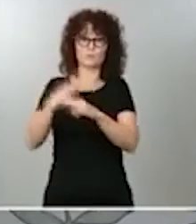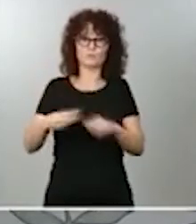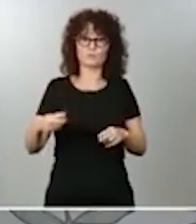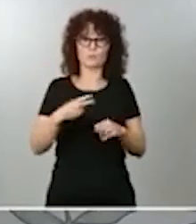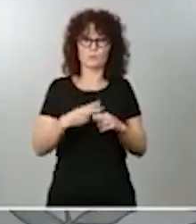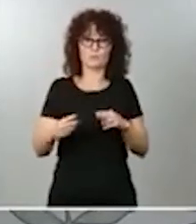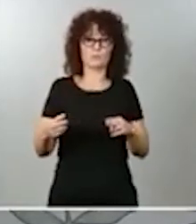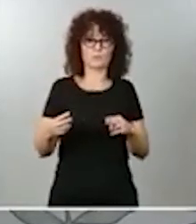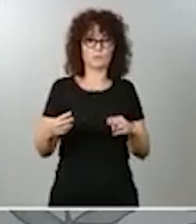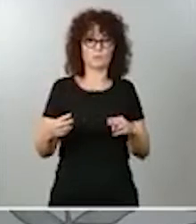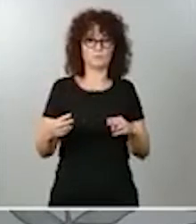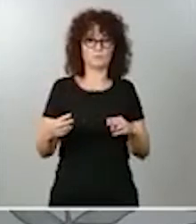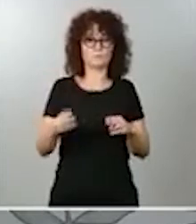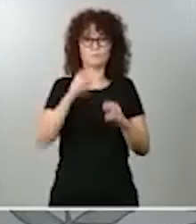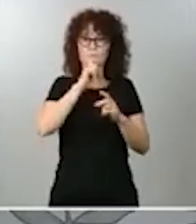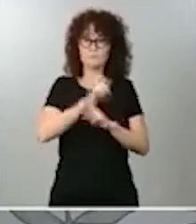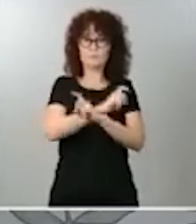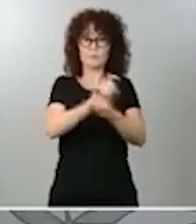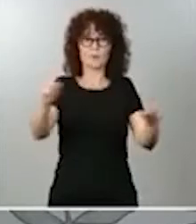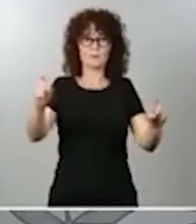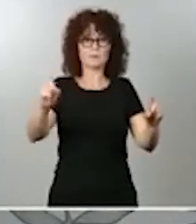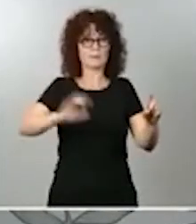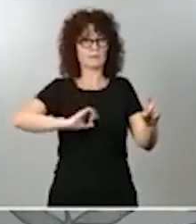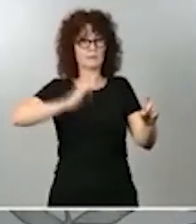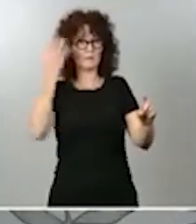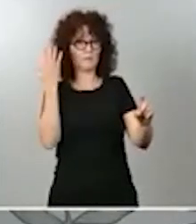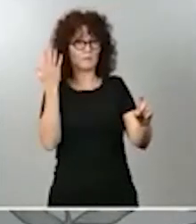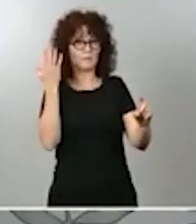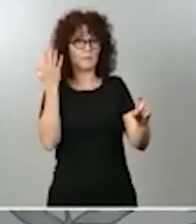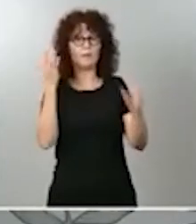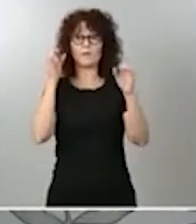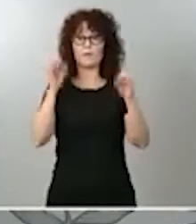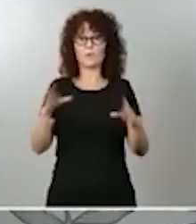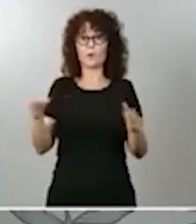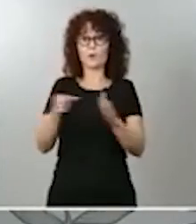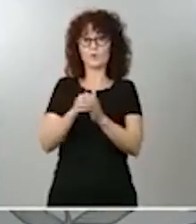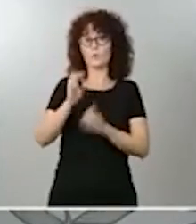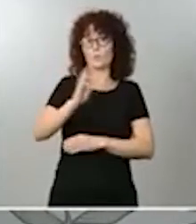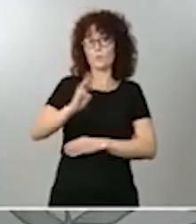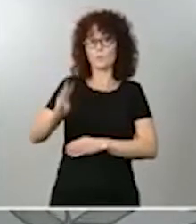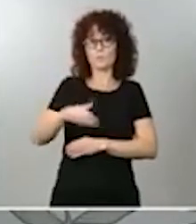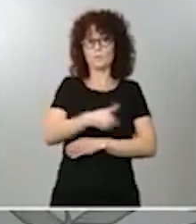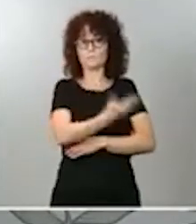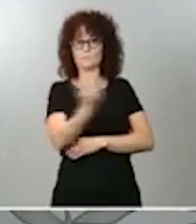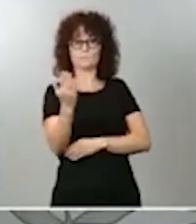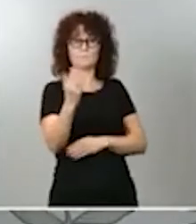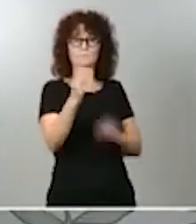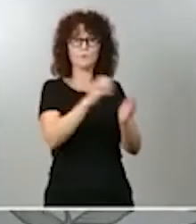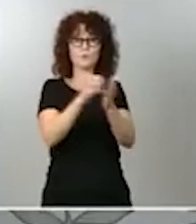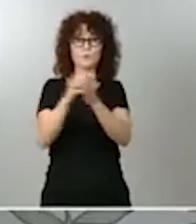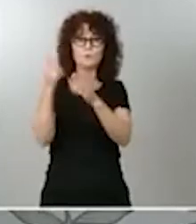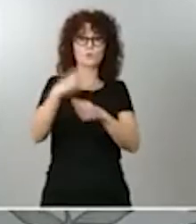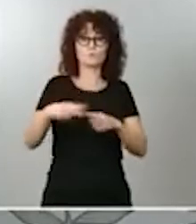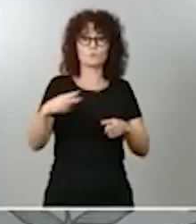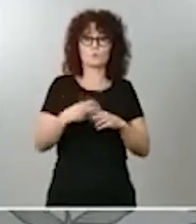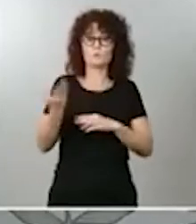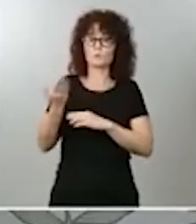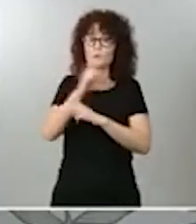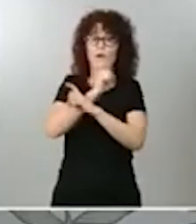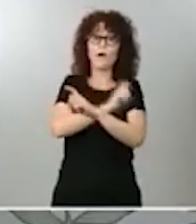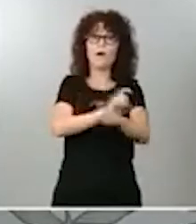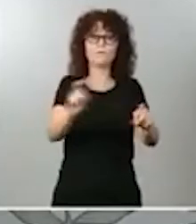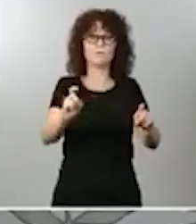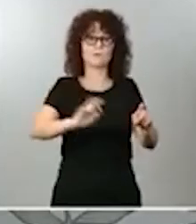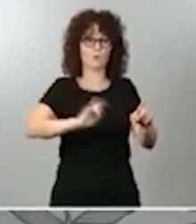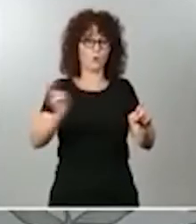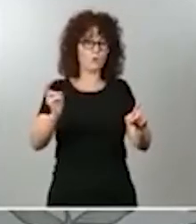anunciado esta iniciativa, al igual que el Partido Popular y el resto de grupos anuncian otras medidas que se desarrollan, se debaten, se